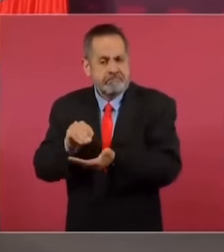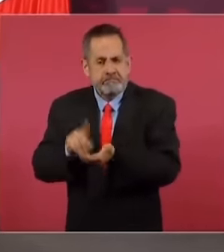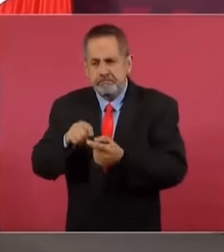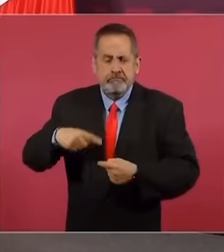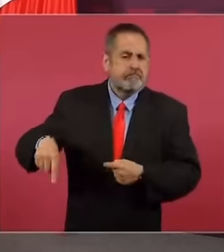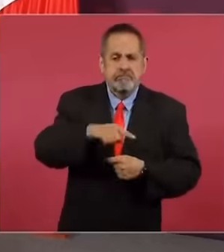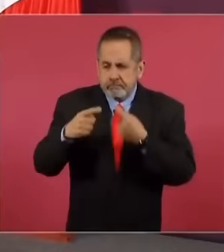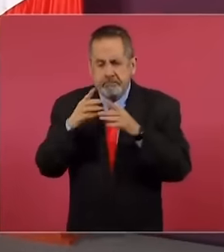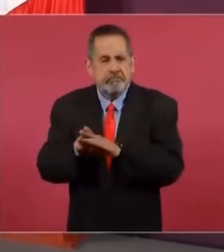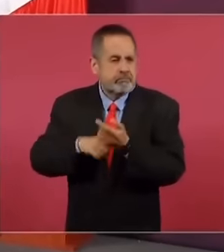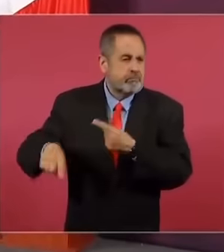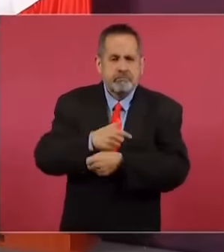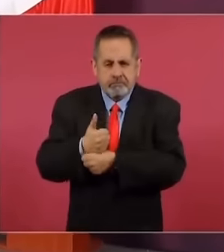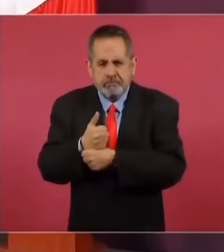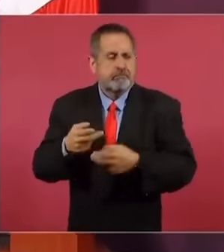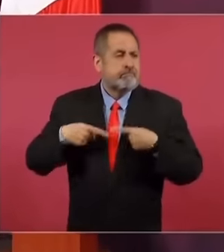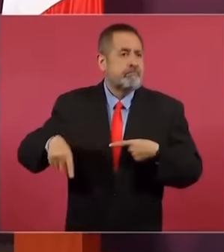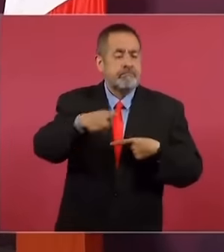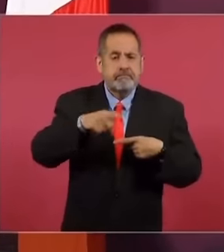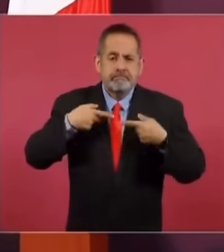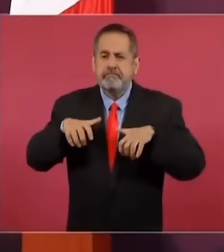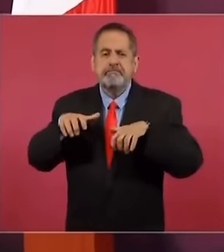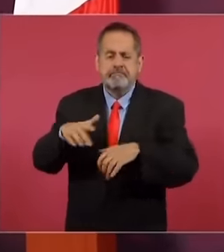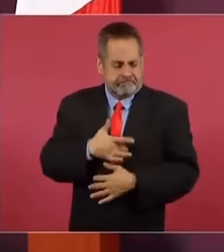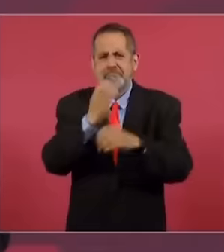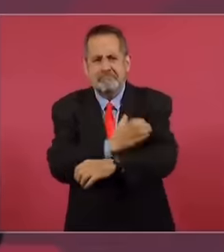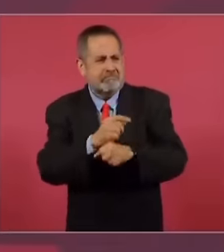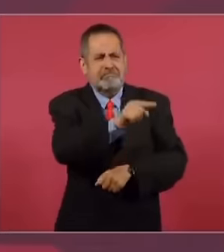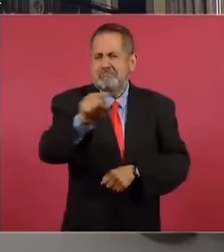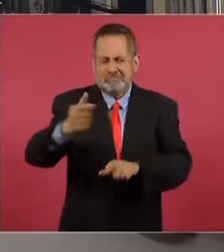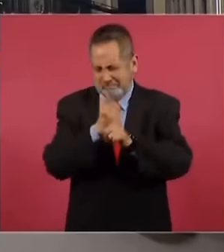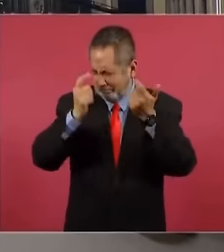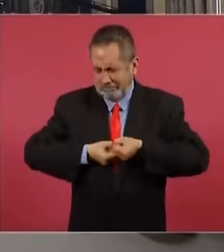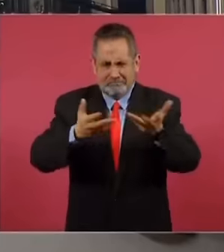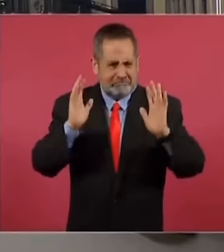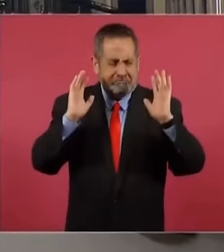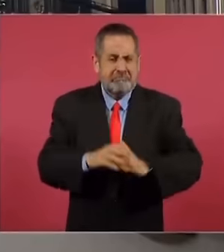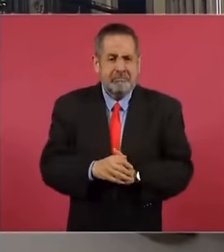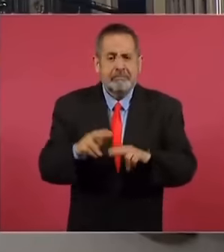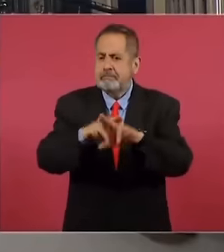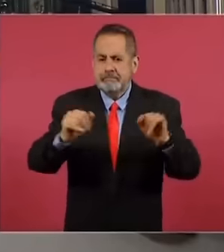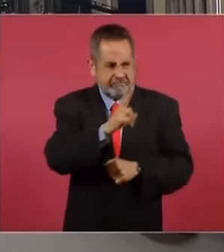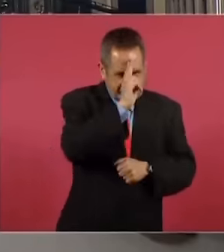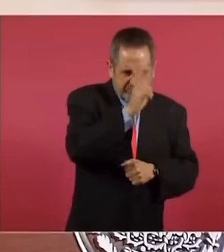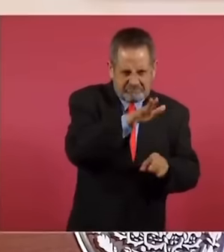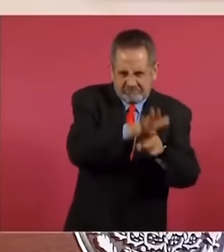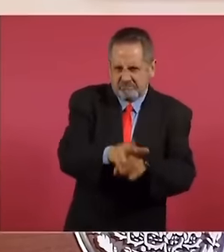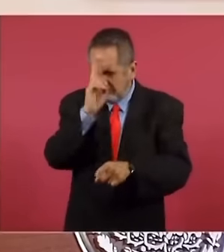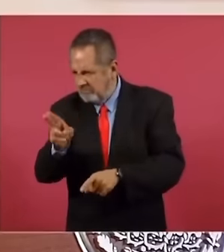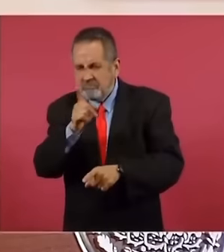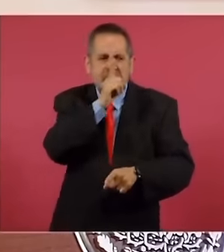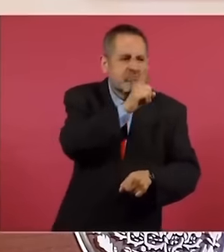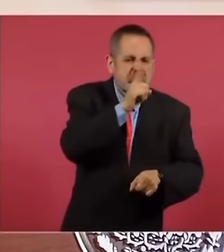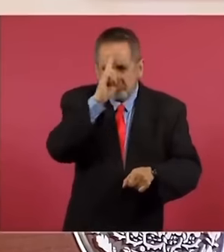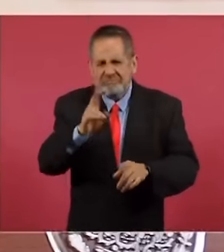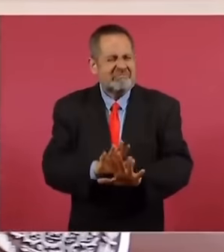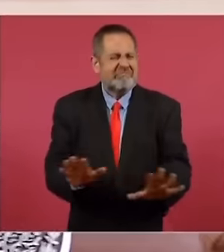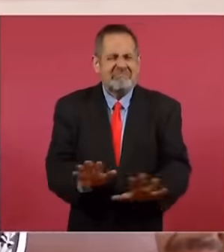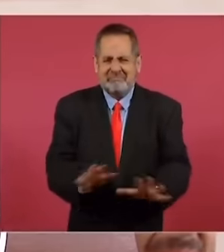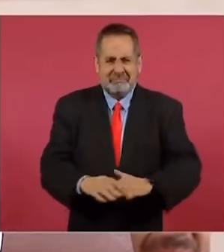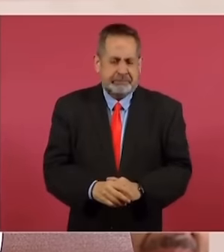de los que sufren, en beneficio de la gente, por humanismo, por convicciones. No hay nadie que sea censurado, porque si